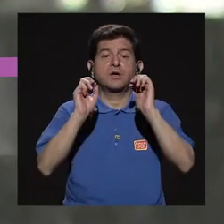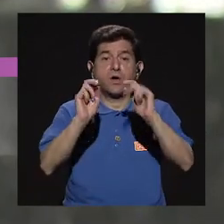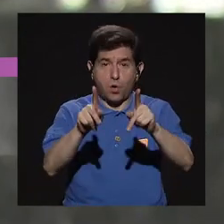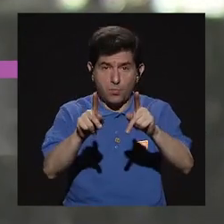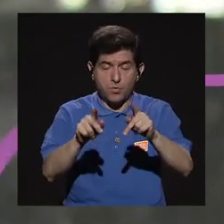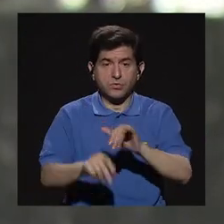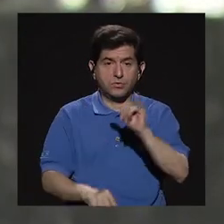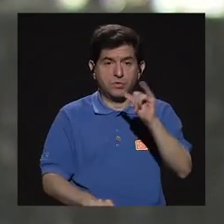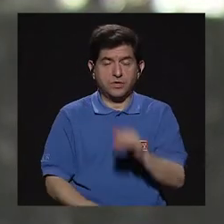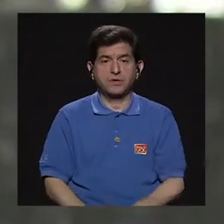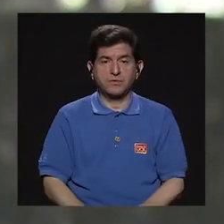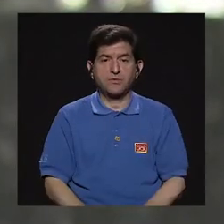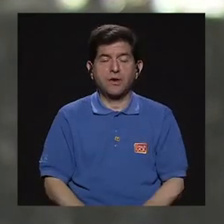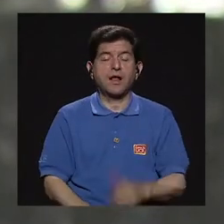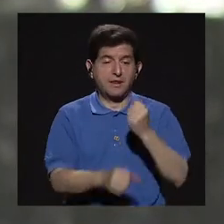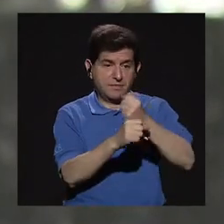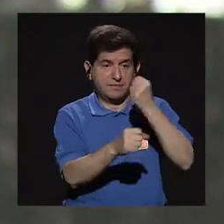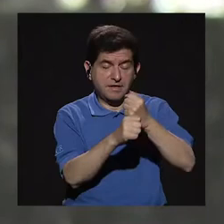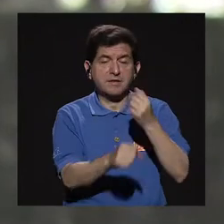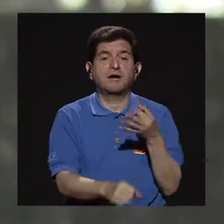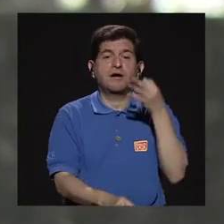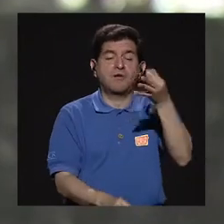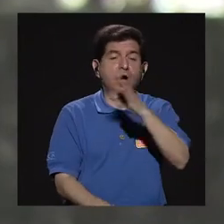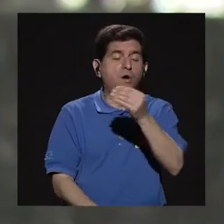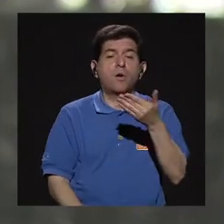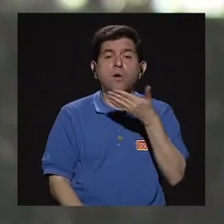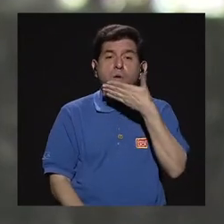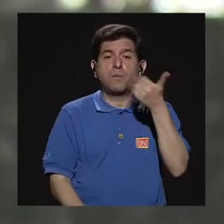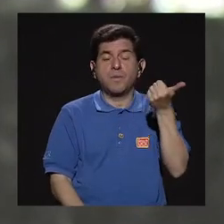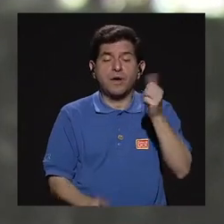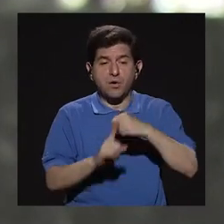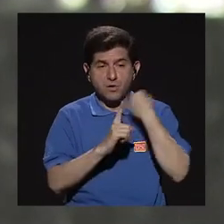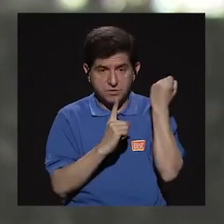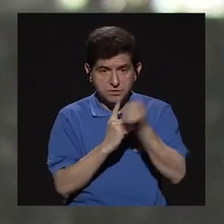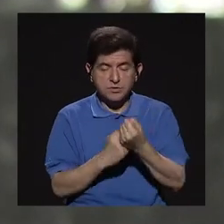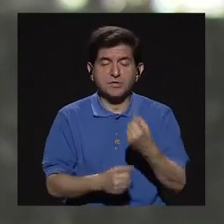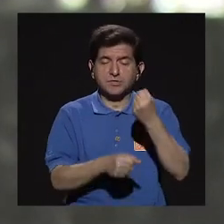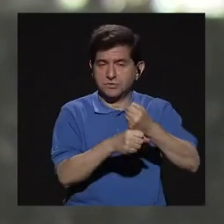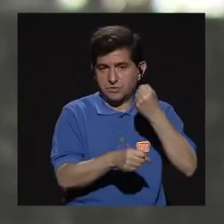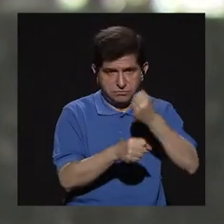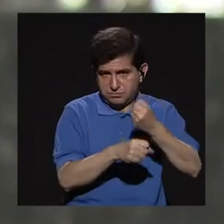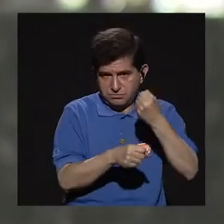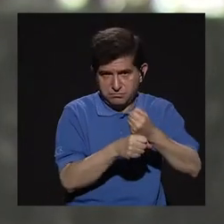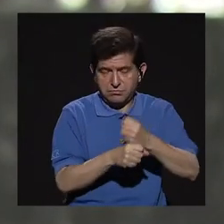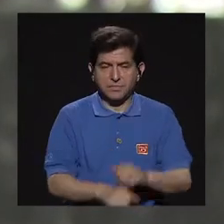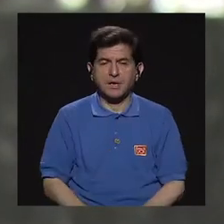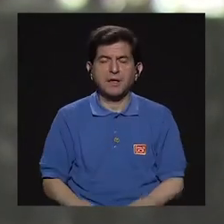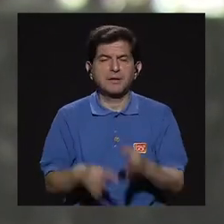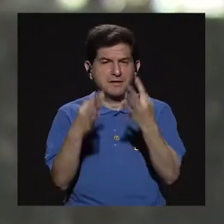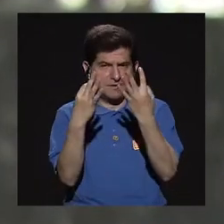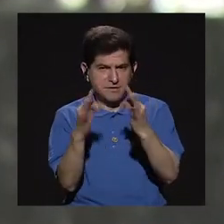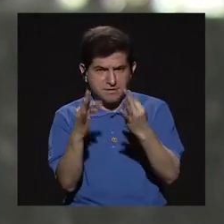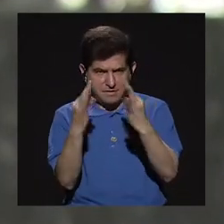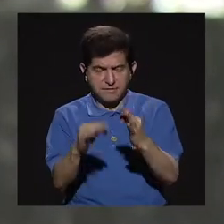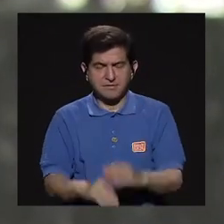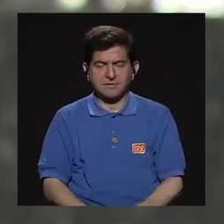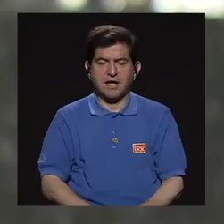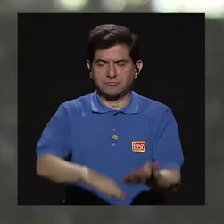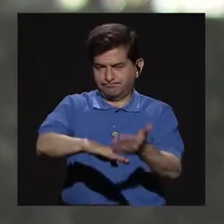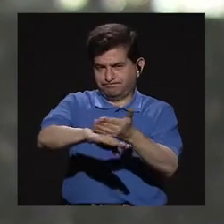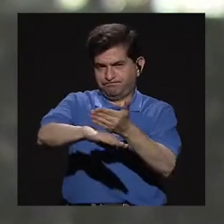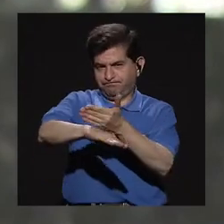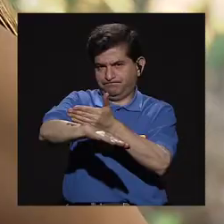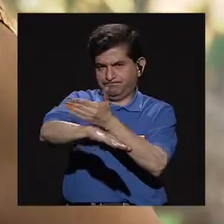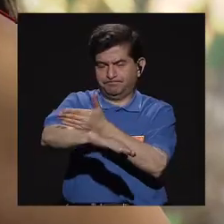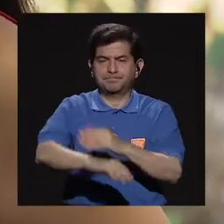las puertas para oportunidades laborales o mejorar, digamos, si están en algún trabajo o algo así, entonces mejorar su posición.